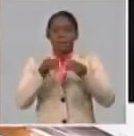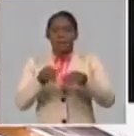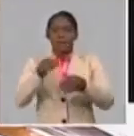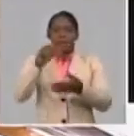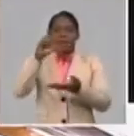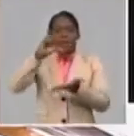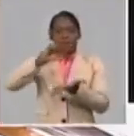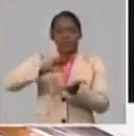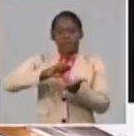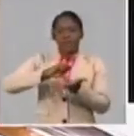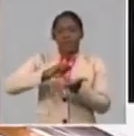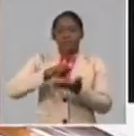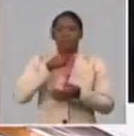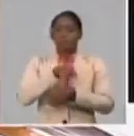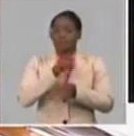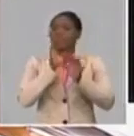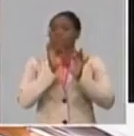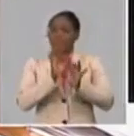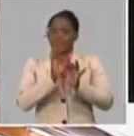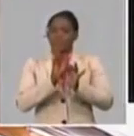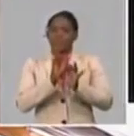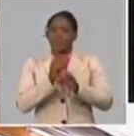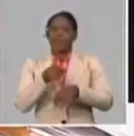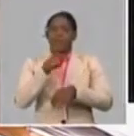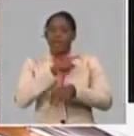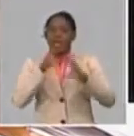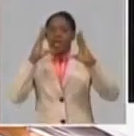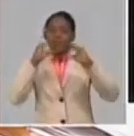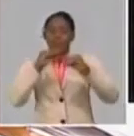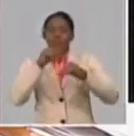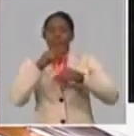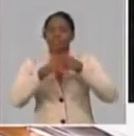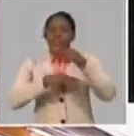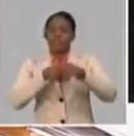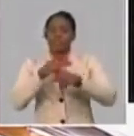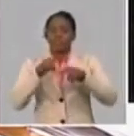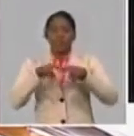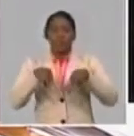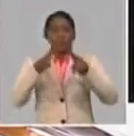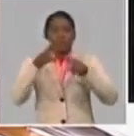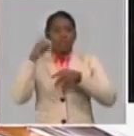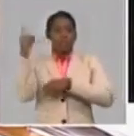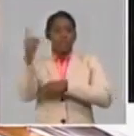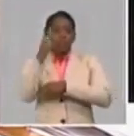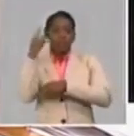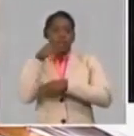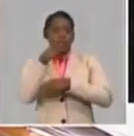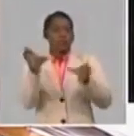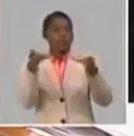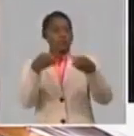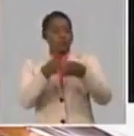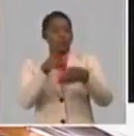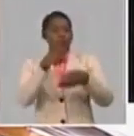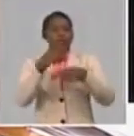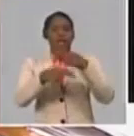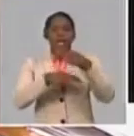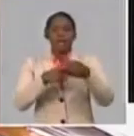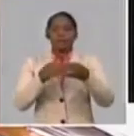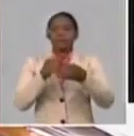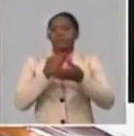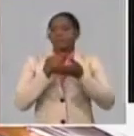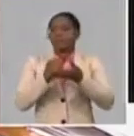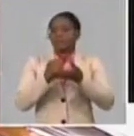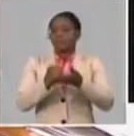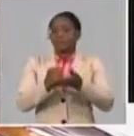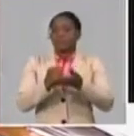publicado en el noticiero de televisión la que se abanderó en el Hotel Nacional también para prestar servicios en otras instituciones. Así están los